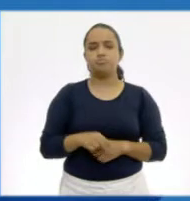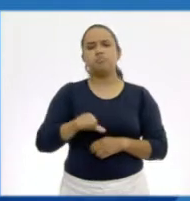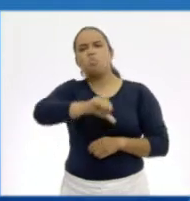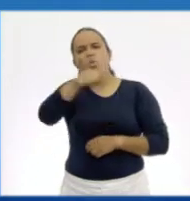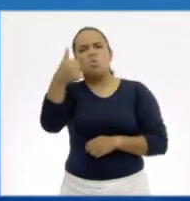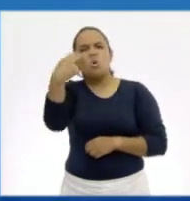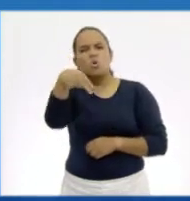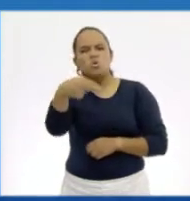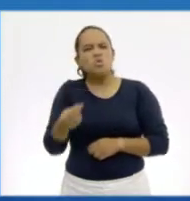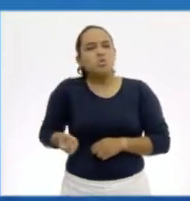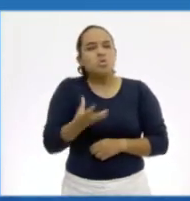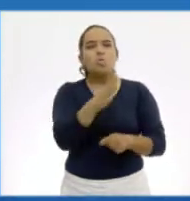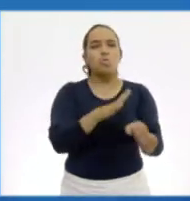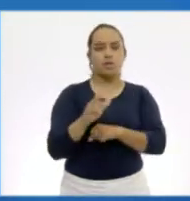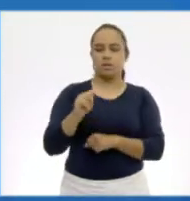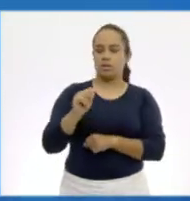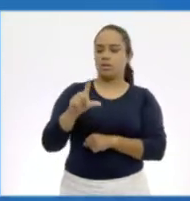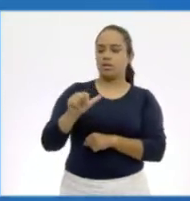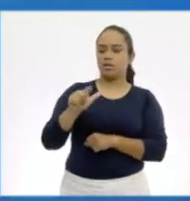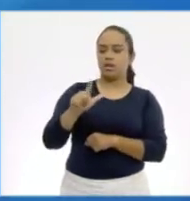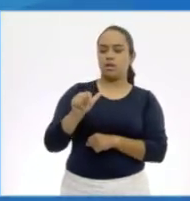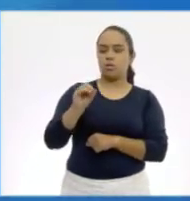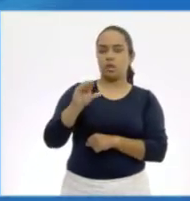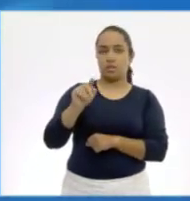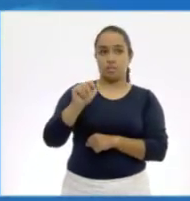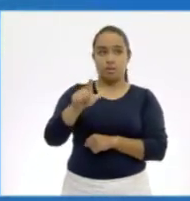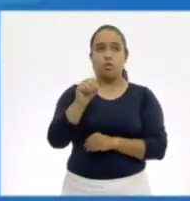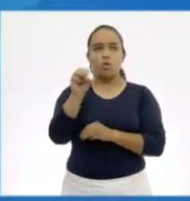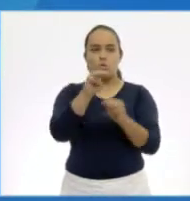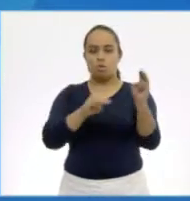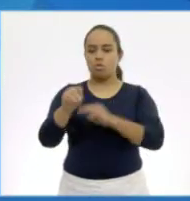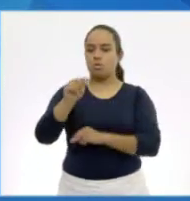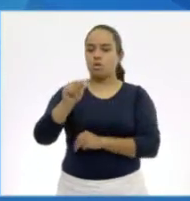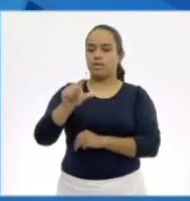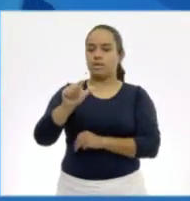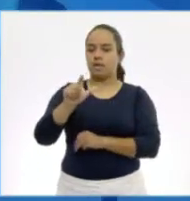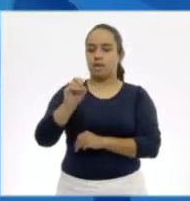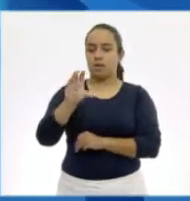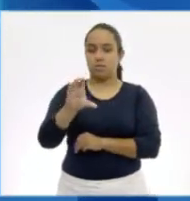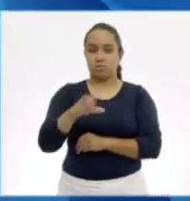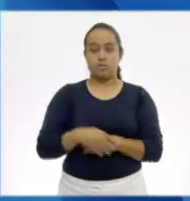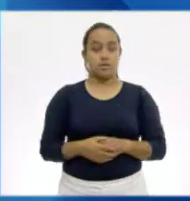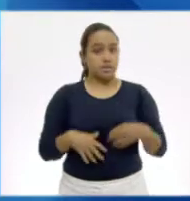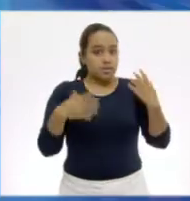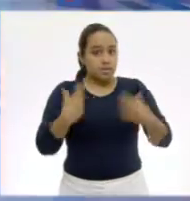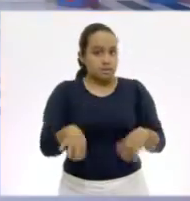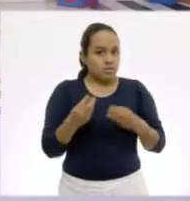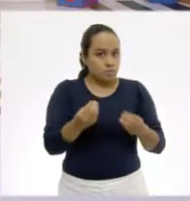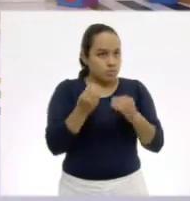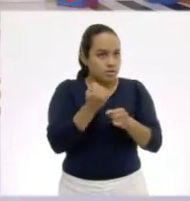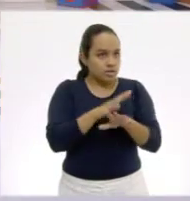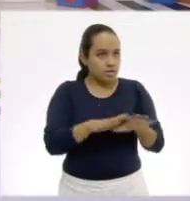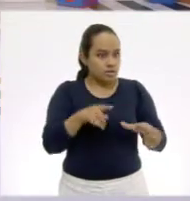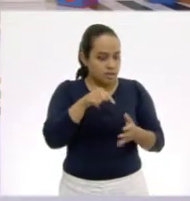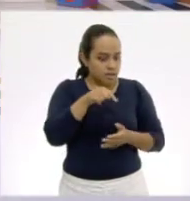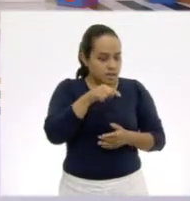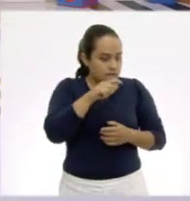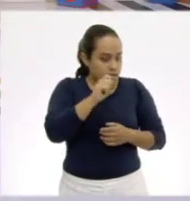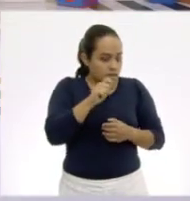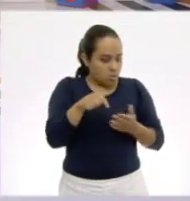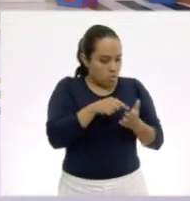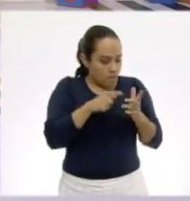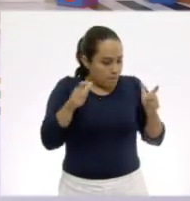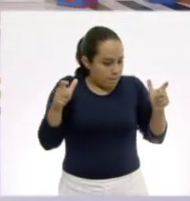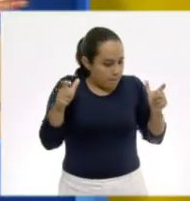se le conoce también como Tlalocatepet o el Monte de Tlaloc. Entonces, si te fijas... Mucha información en un lugar muy... en un espacio